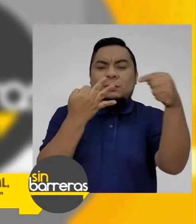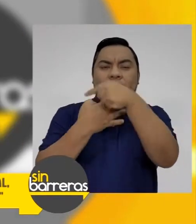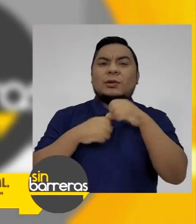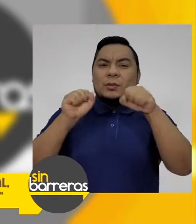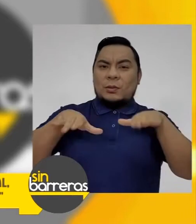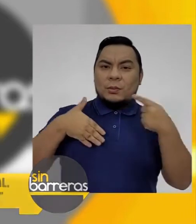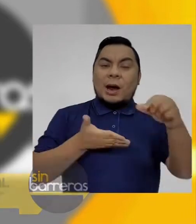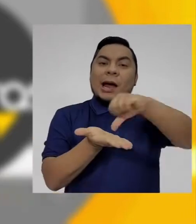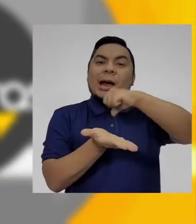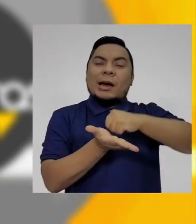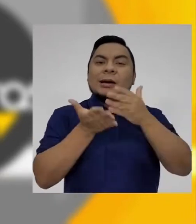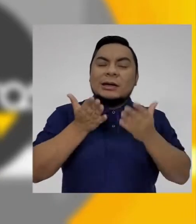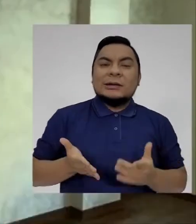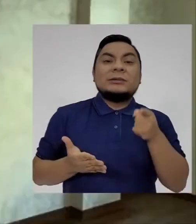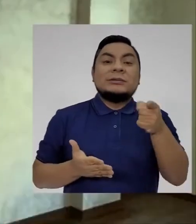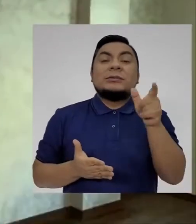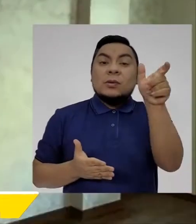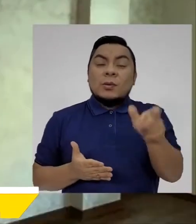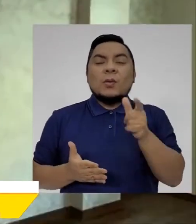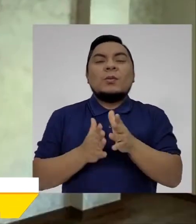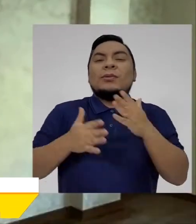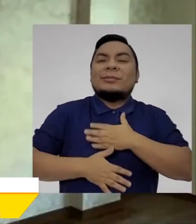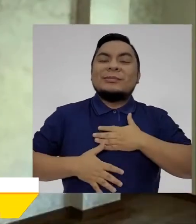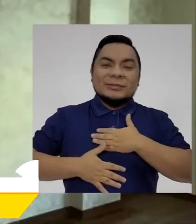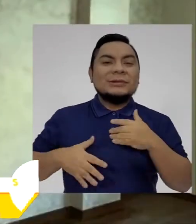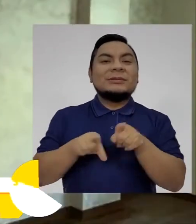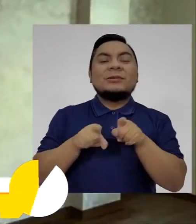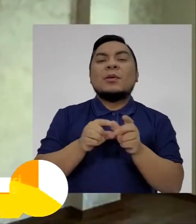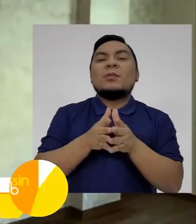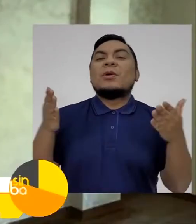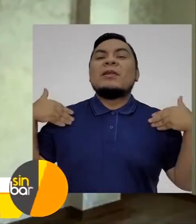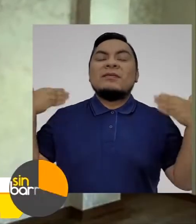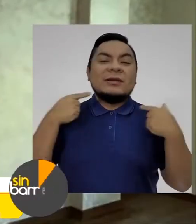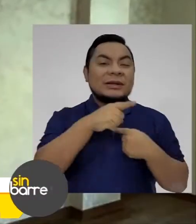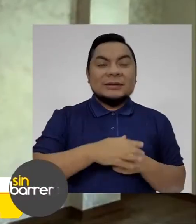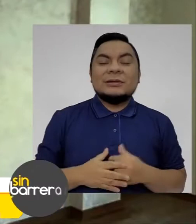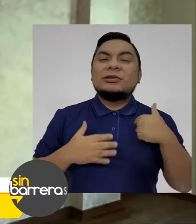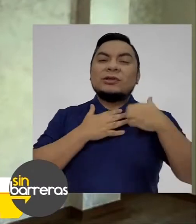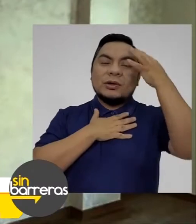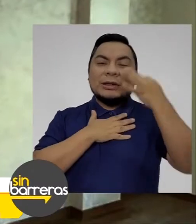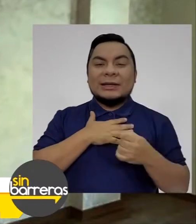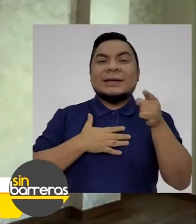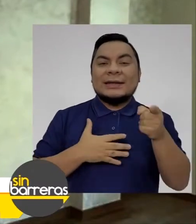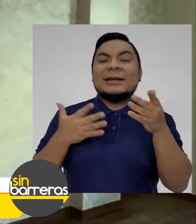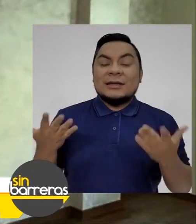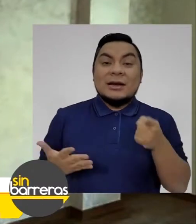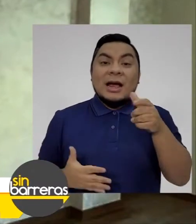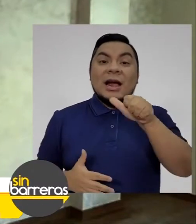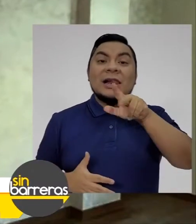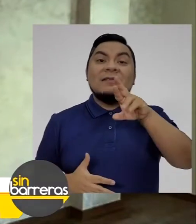muchas capacidades para el arte. Es un chico muy divertido y por supuesto muy feliz. Entonces creo que